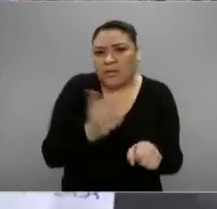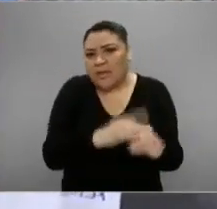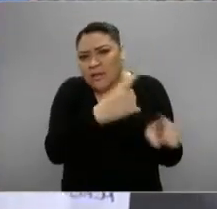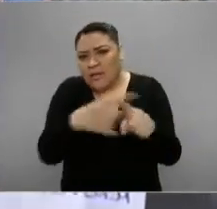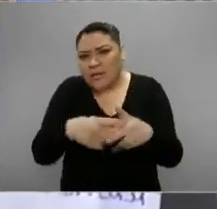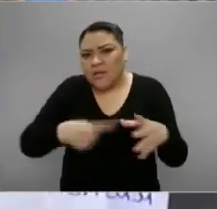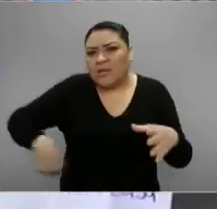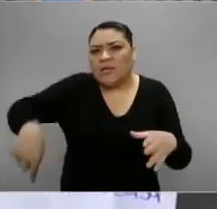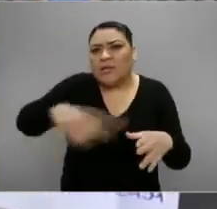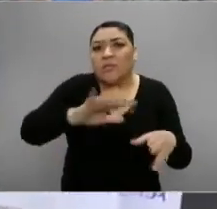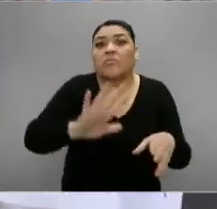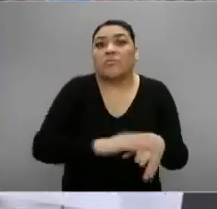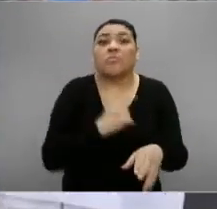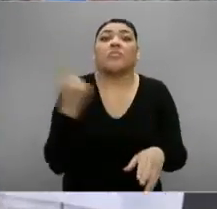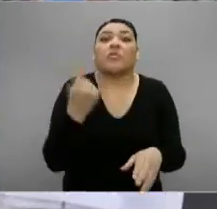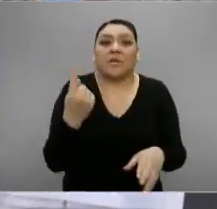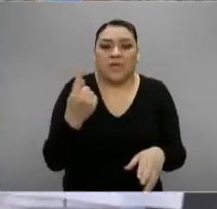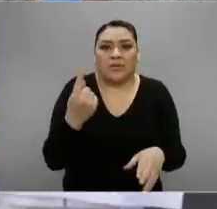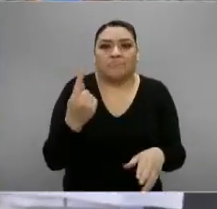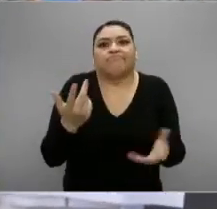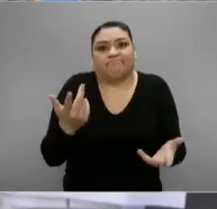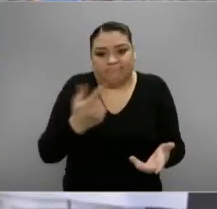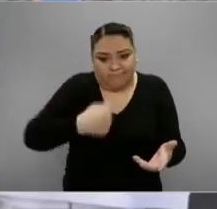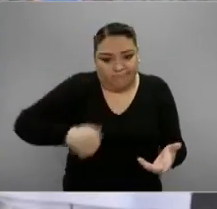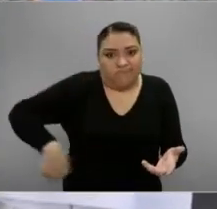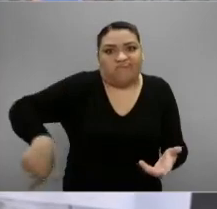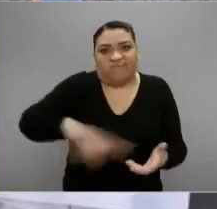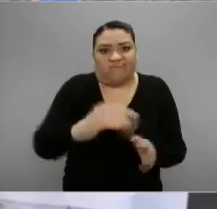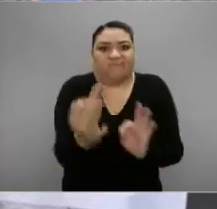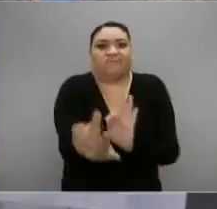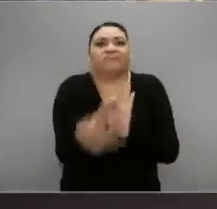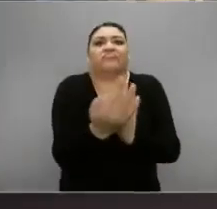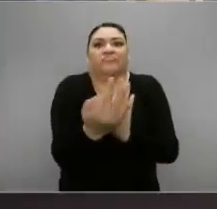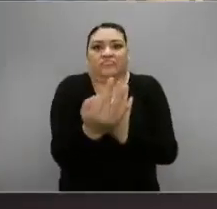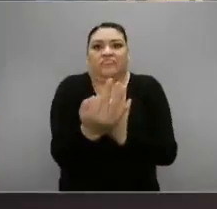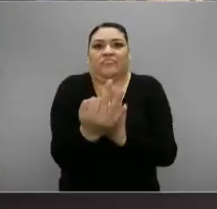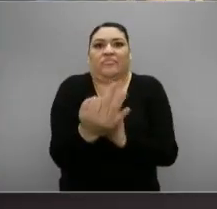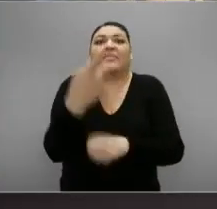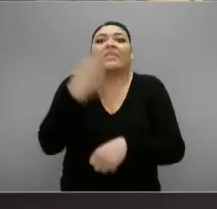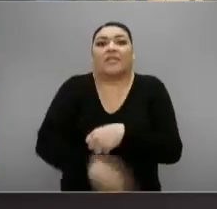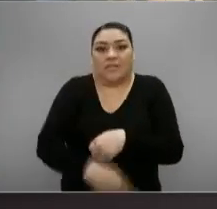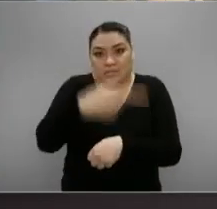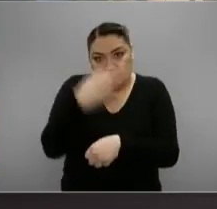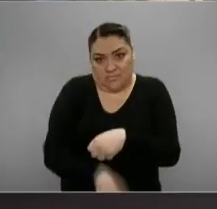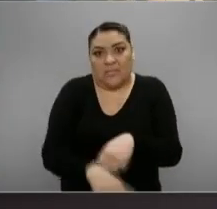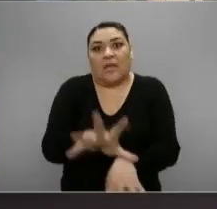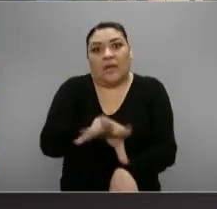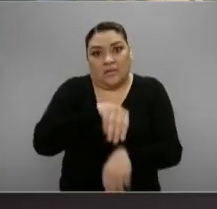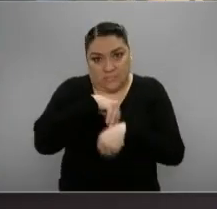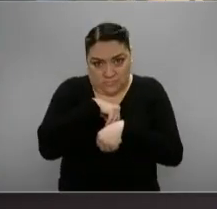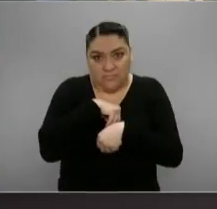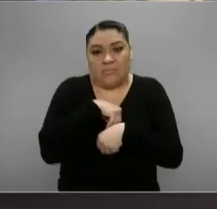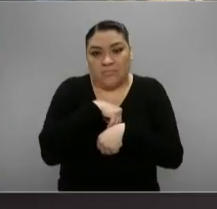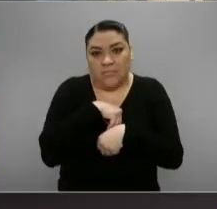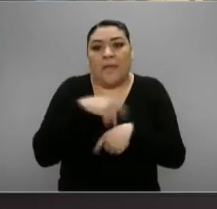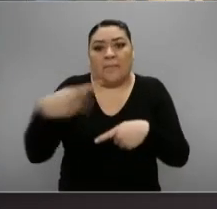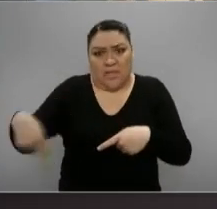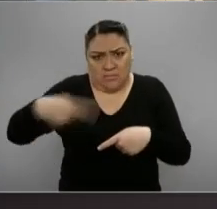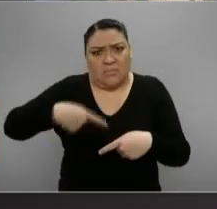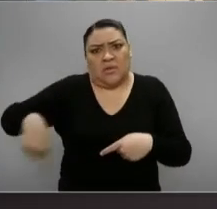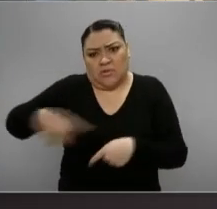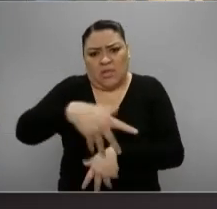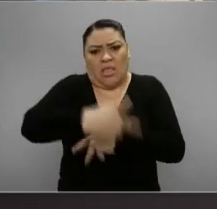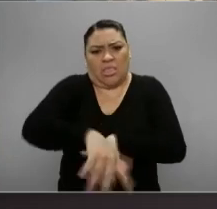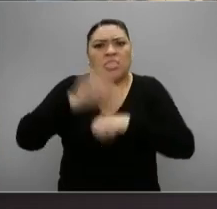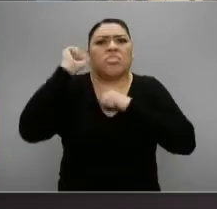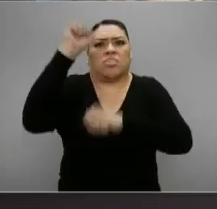precisamente porque están enfrentando una situación de riesgo muy alto. Y claro, las protestas se